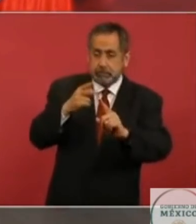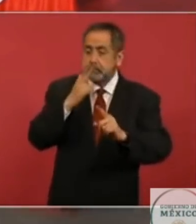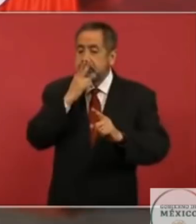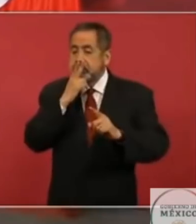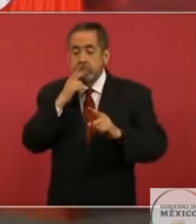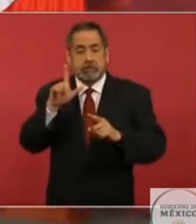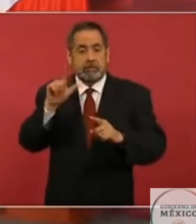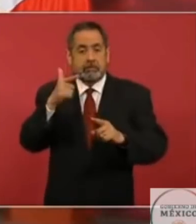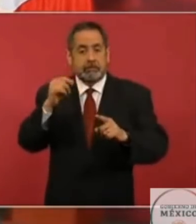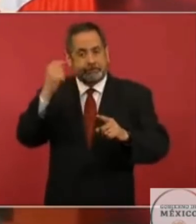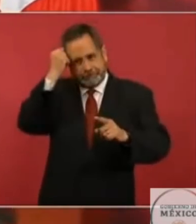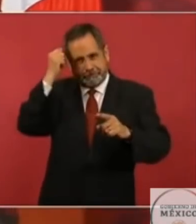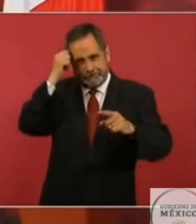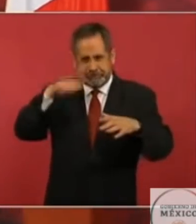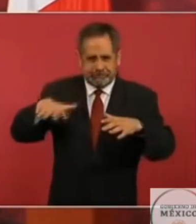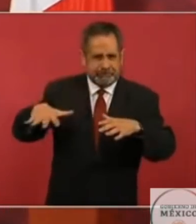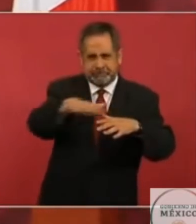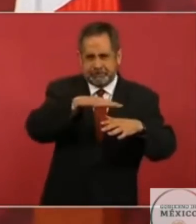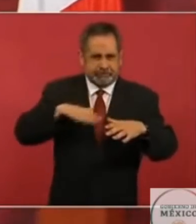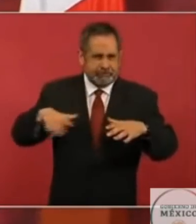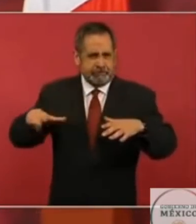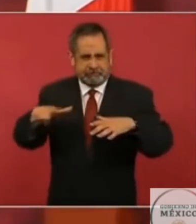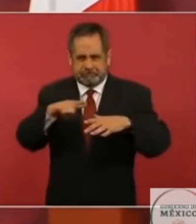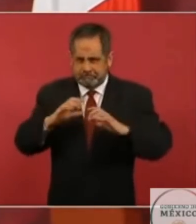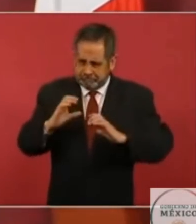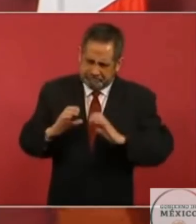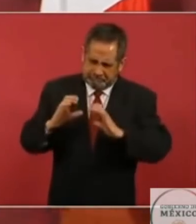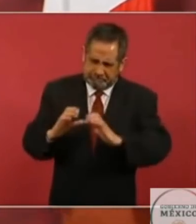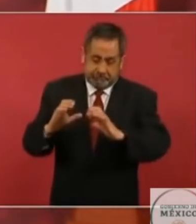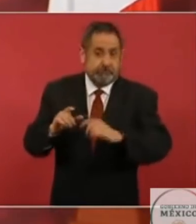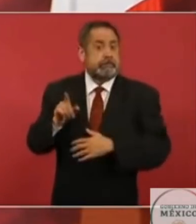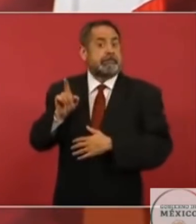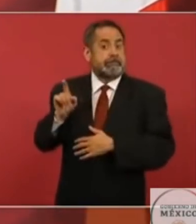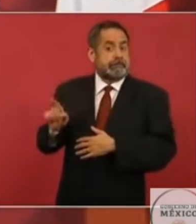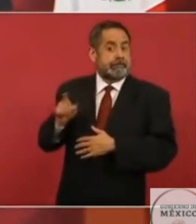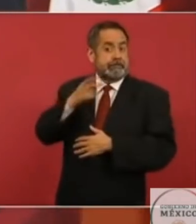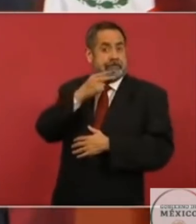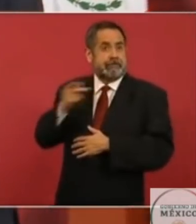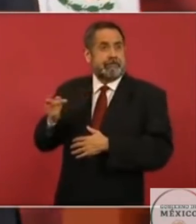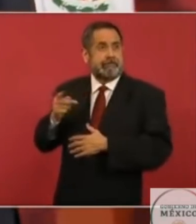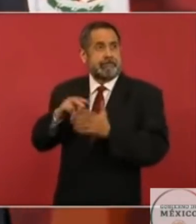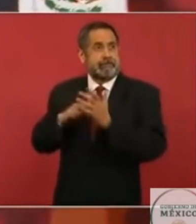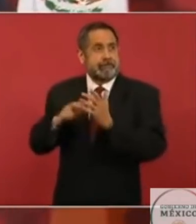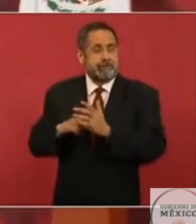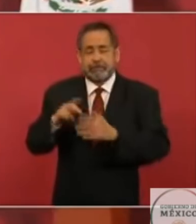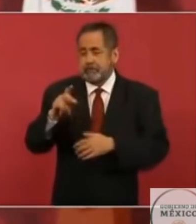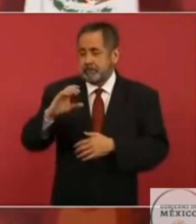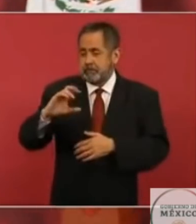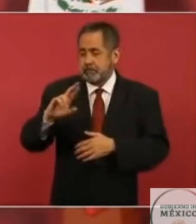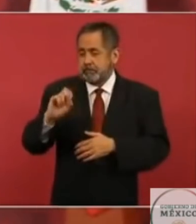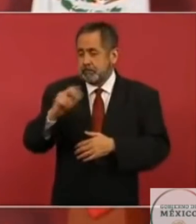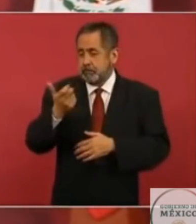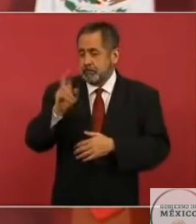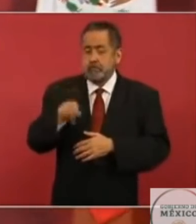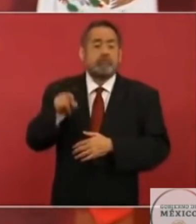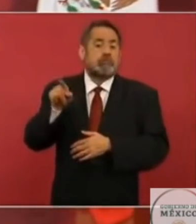de Texcoco y el ingeniero Crucian era el encargado y se